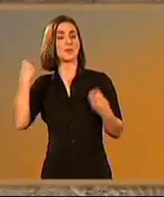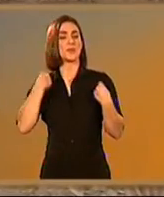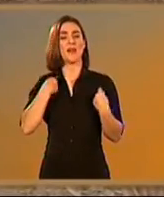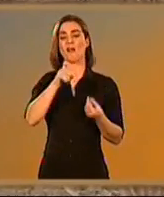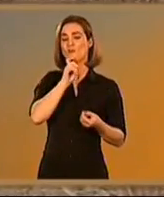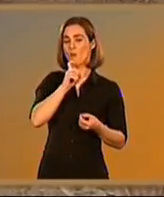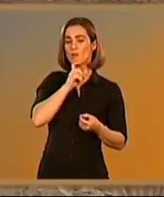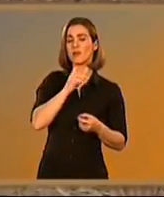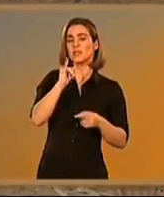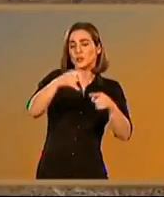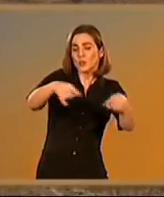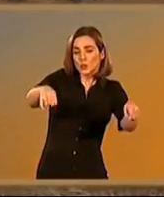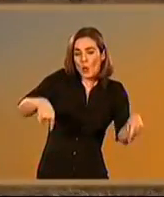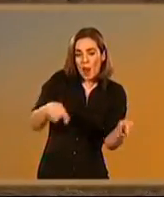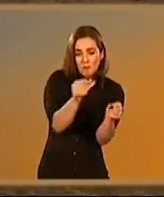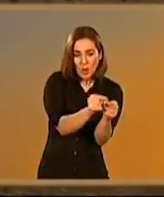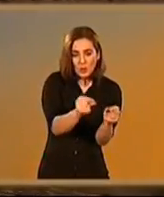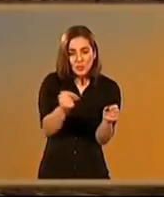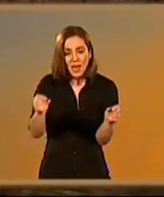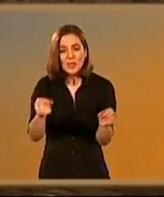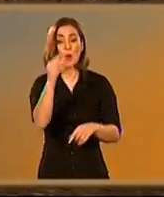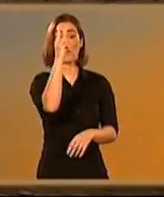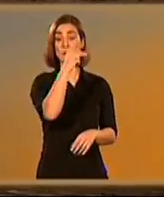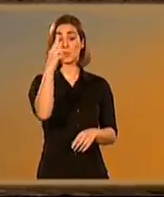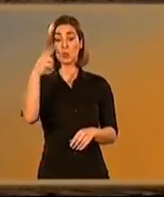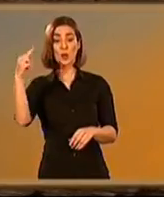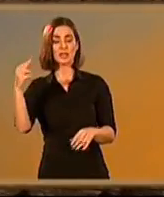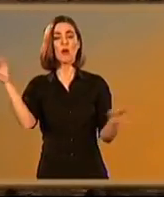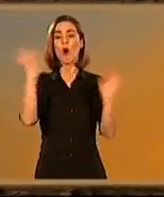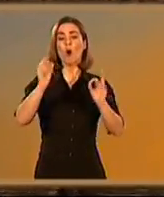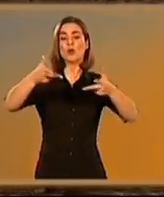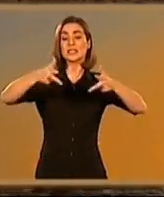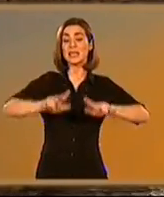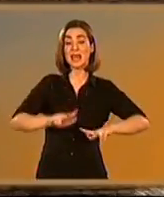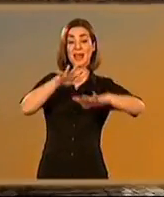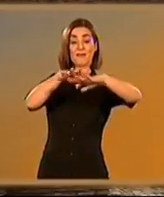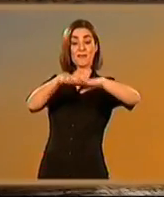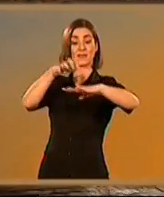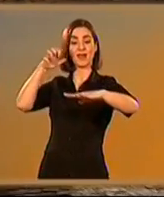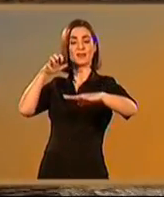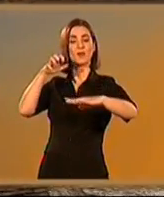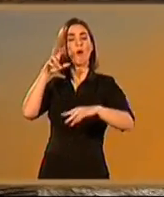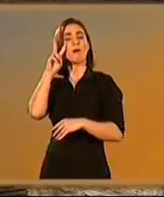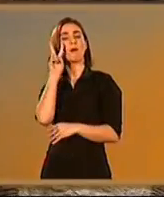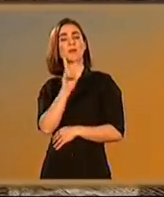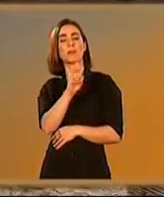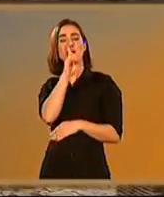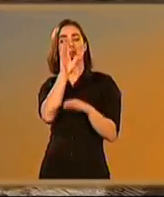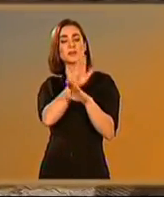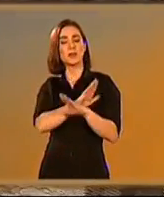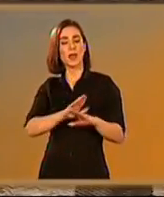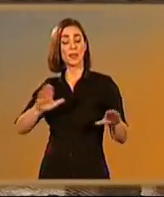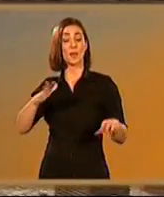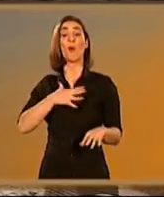O compartir el silencio reverente que se respira en la abierta estructura del impresionante anfiteatro, inmerso en las